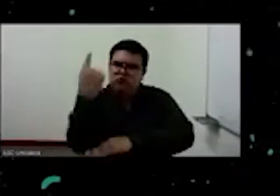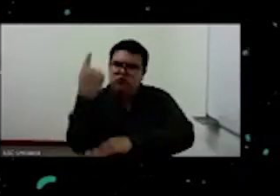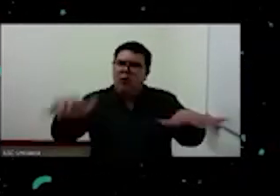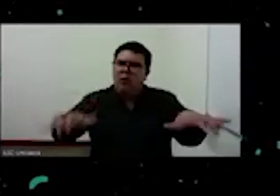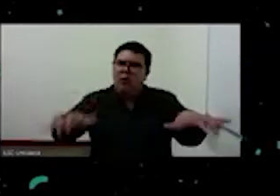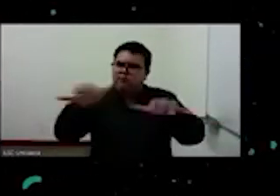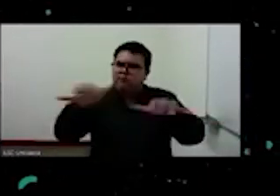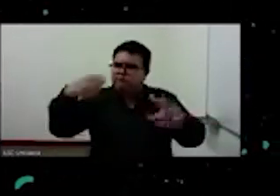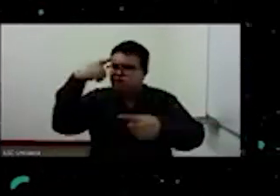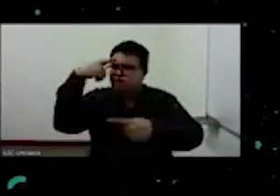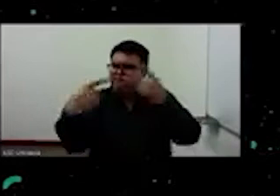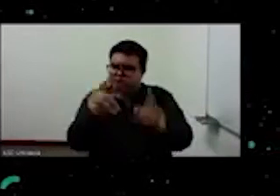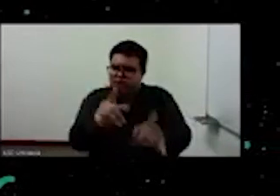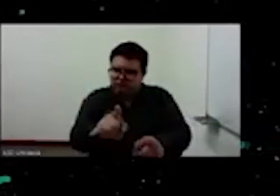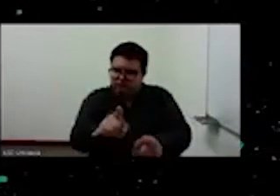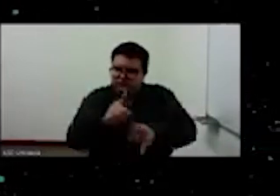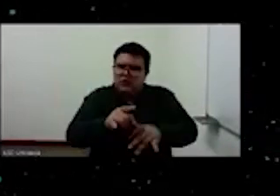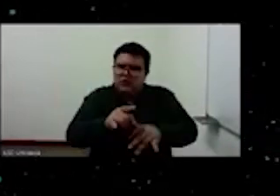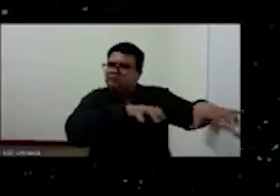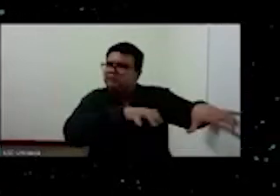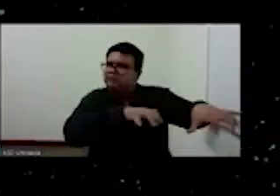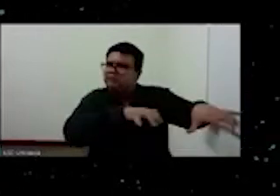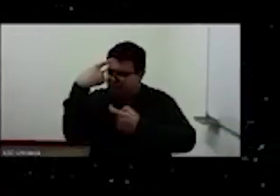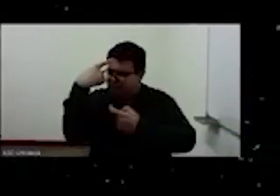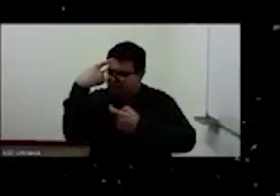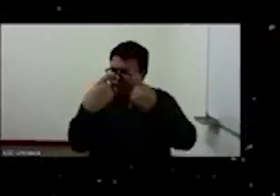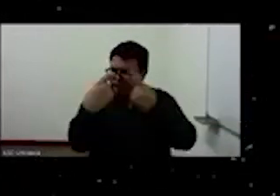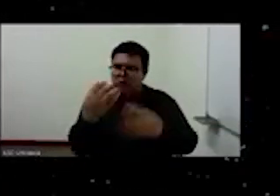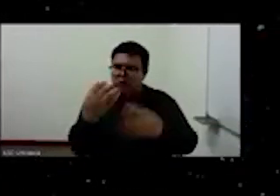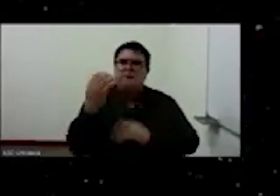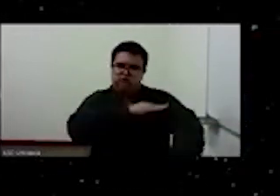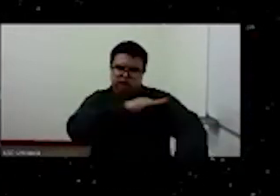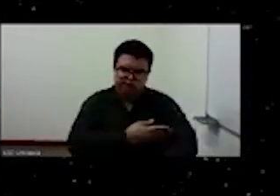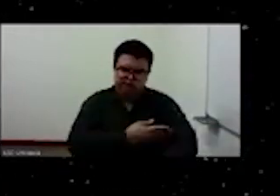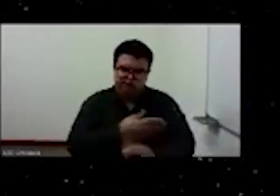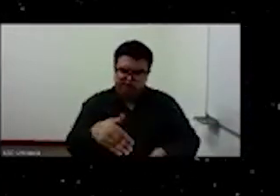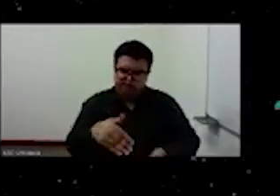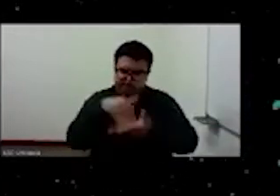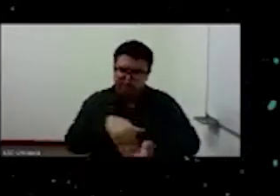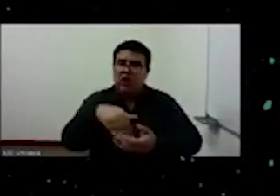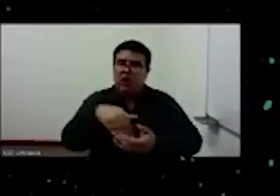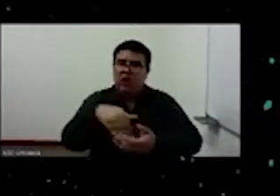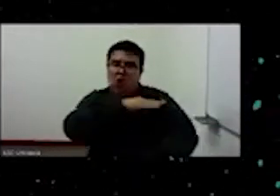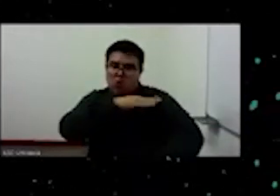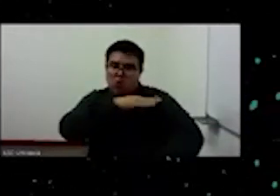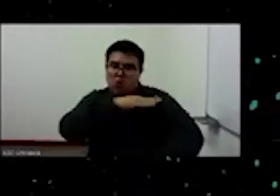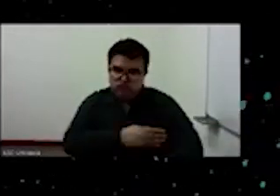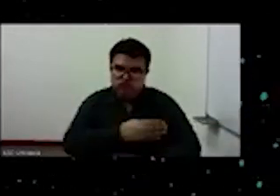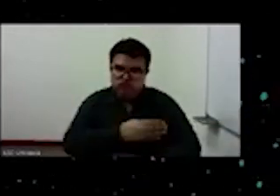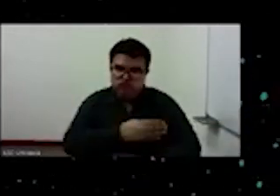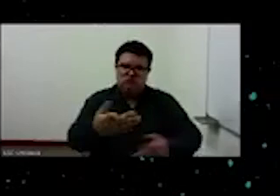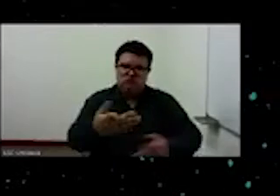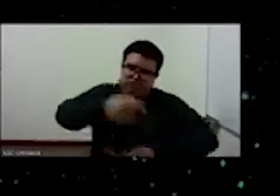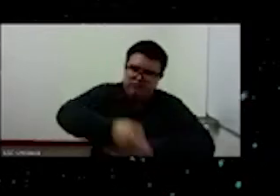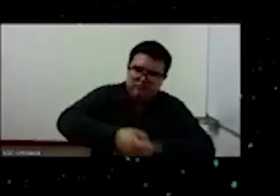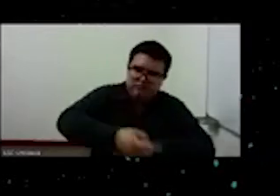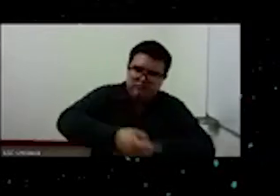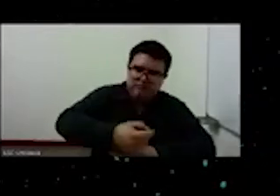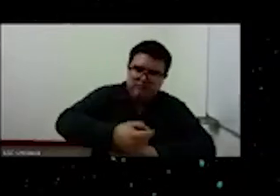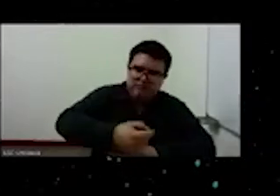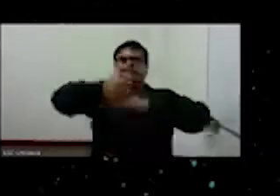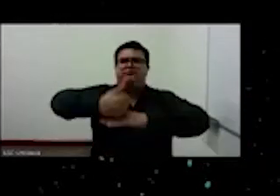creación de poder sobre las cosas, de poder sobre la